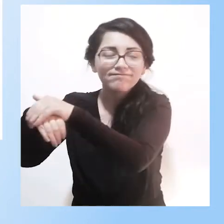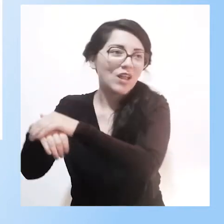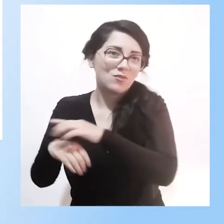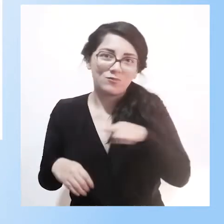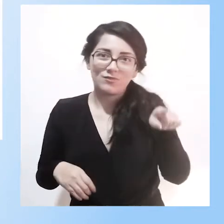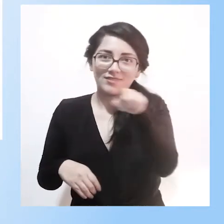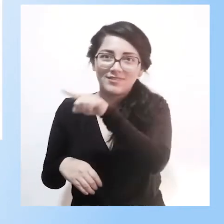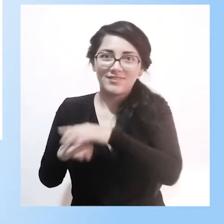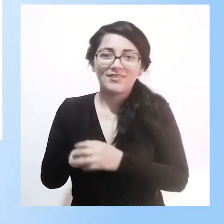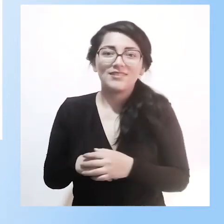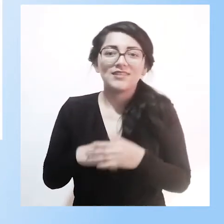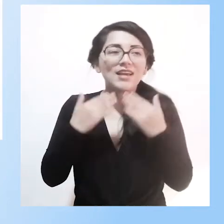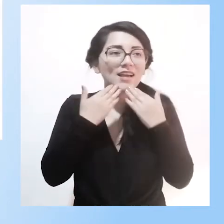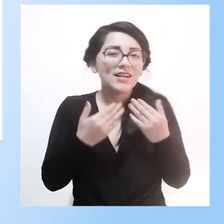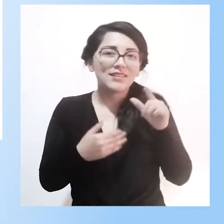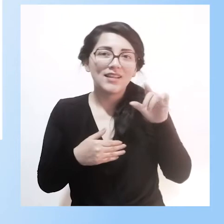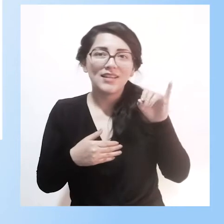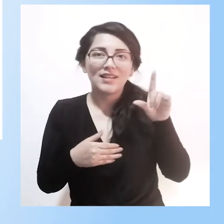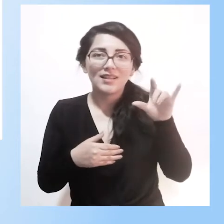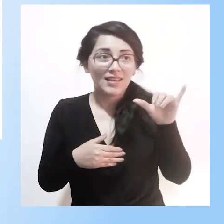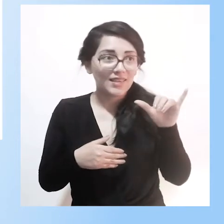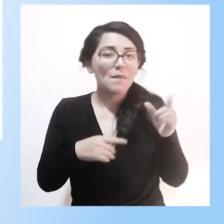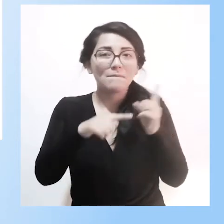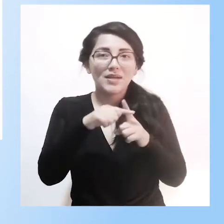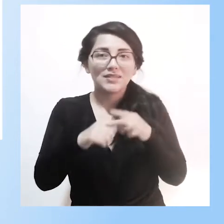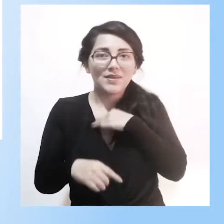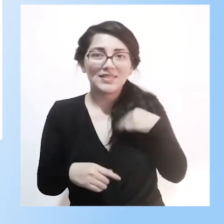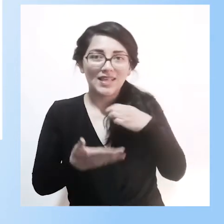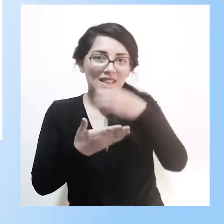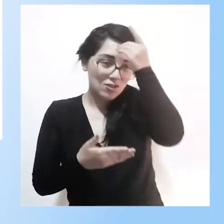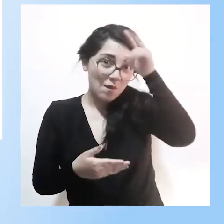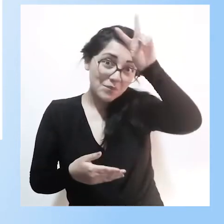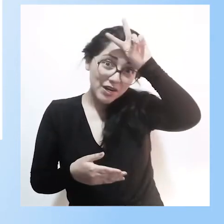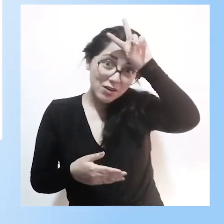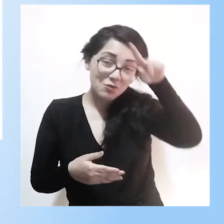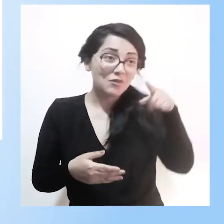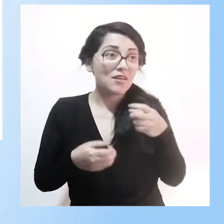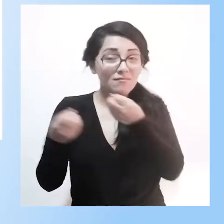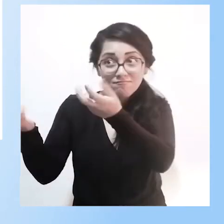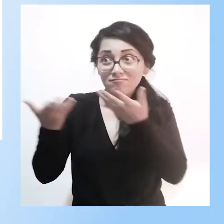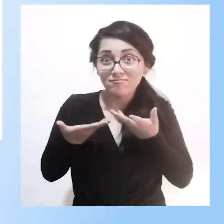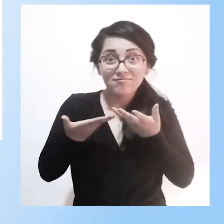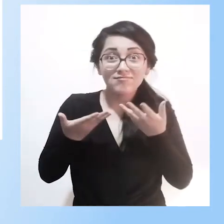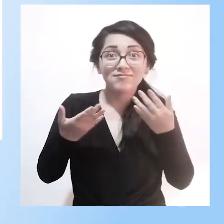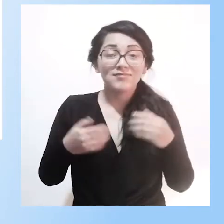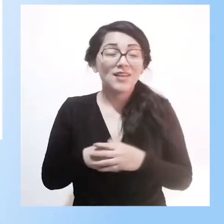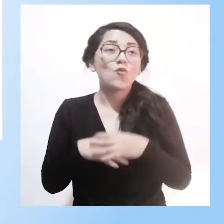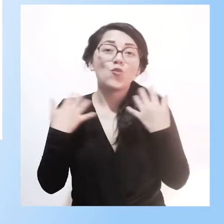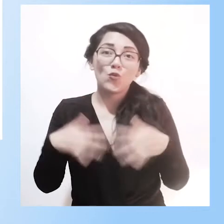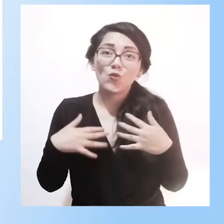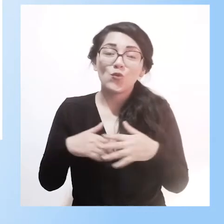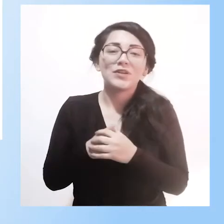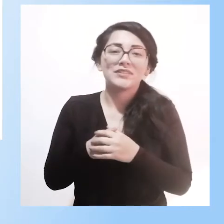Muchísimas gracias, Lili, y al Ministerio de Educación del Perú por esta cordial invitación. Y muchísimas